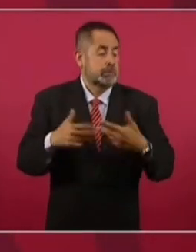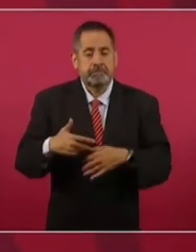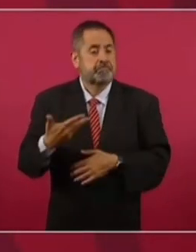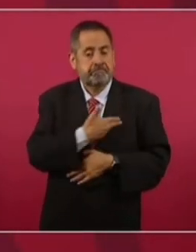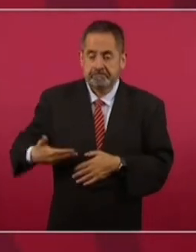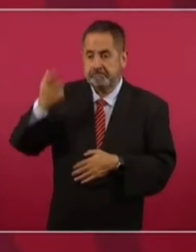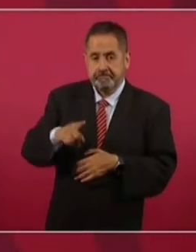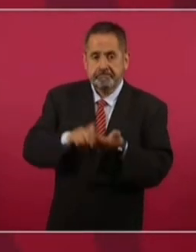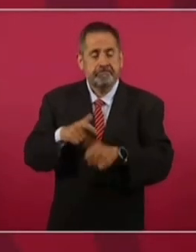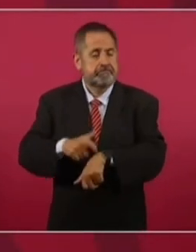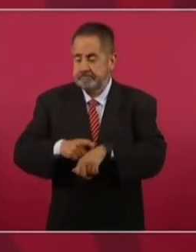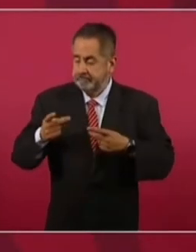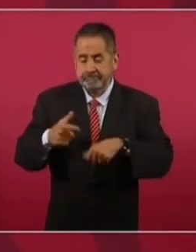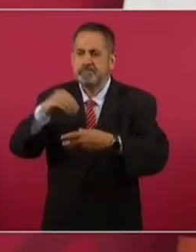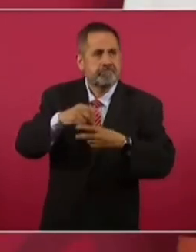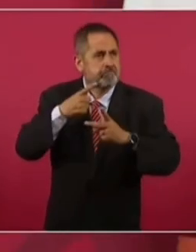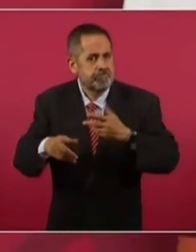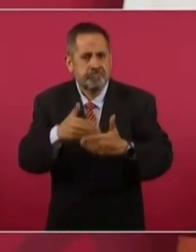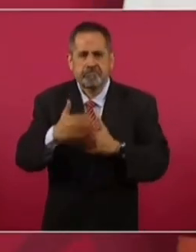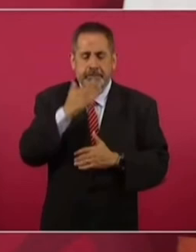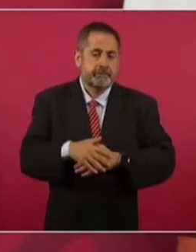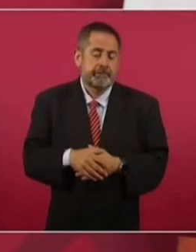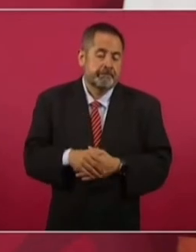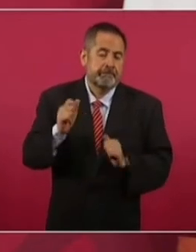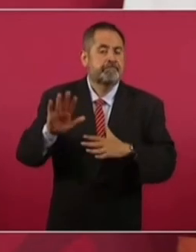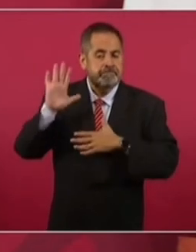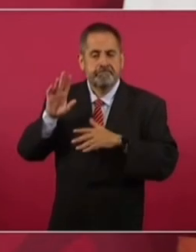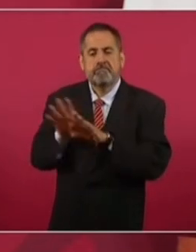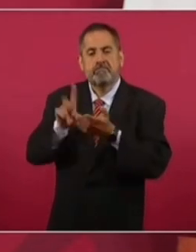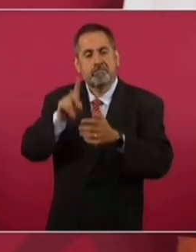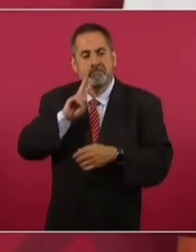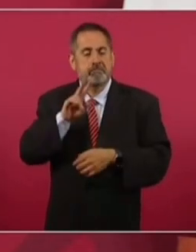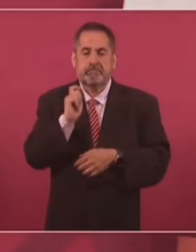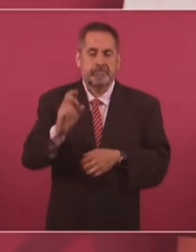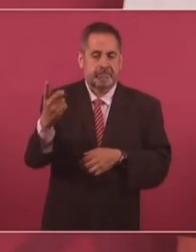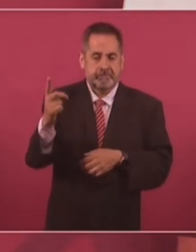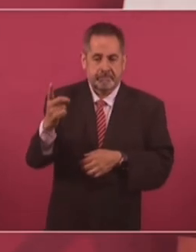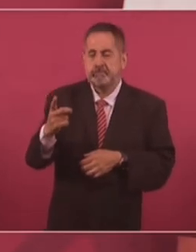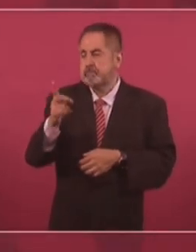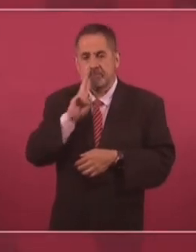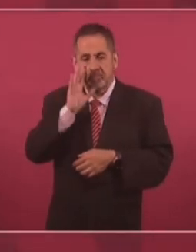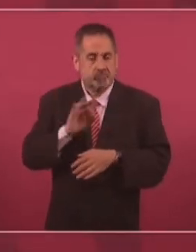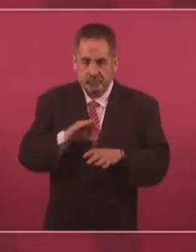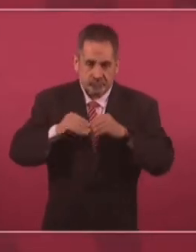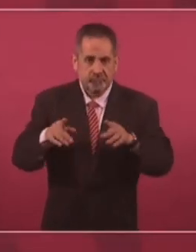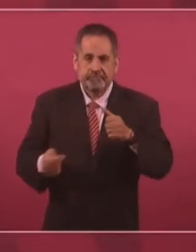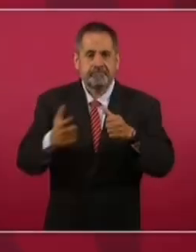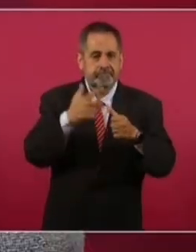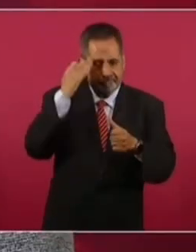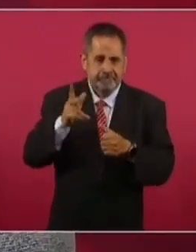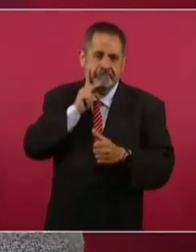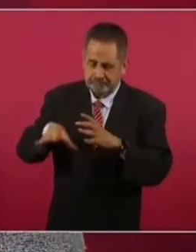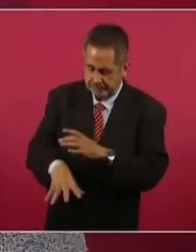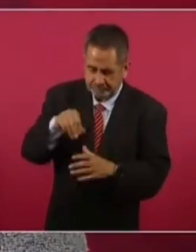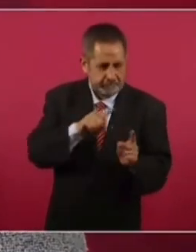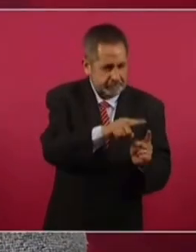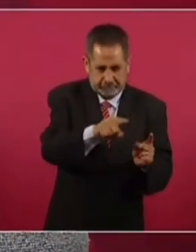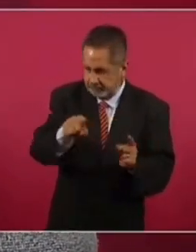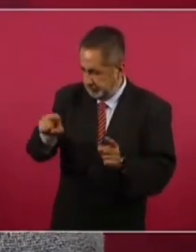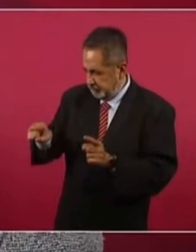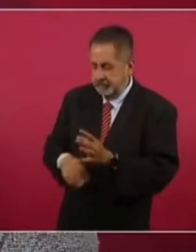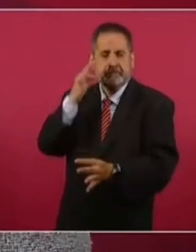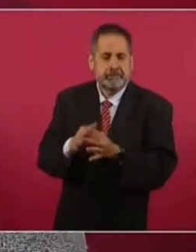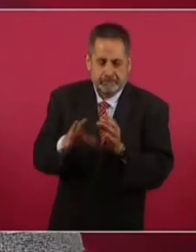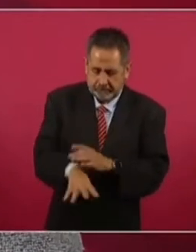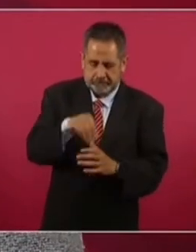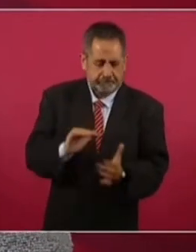presidente fue, el tiempo es muy importante. Entonces, sí, el compromiso con el presidente es tratar de que en diciembre podamos meter el primer barril, que la integración pueda quedar.